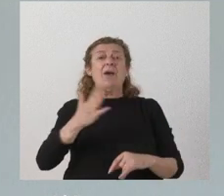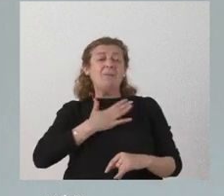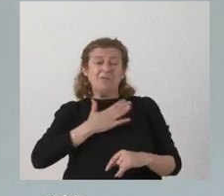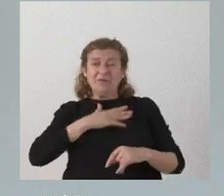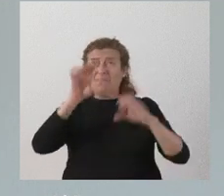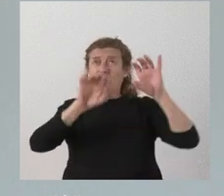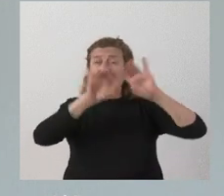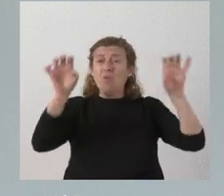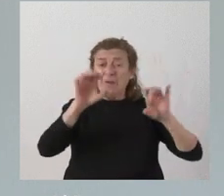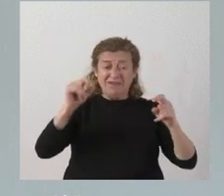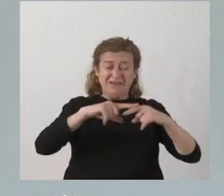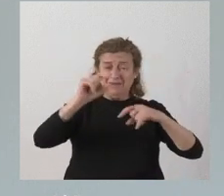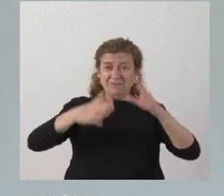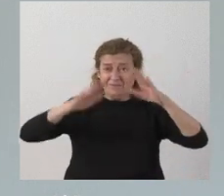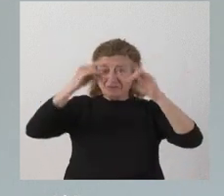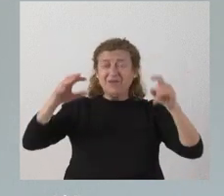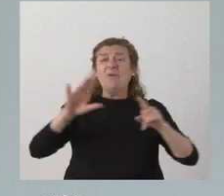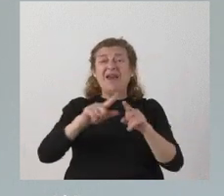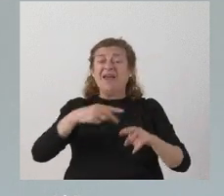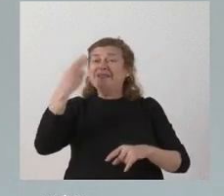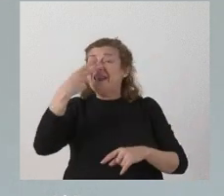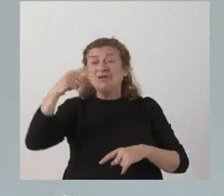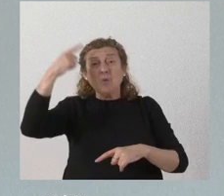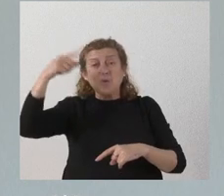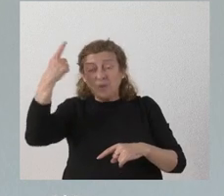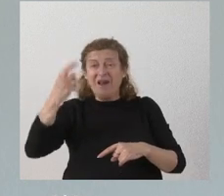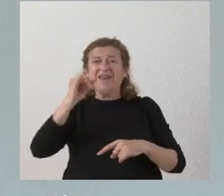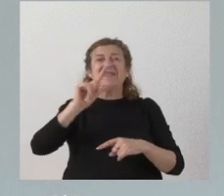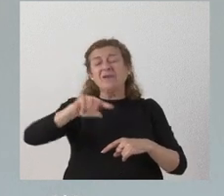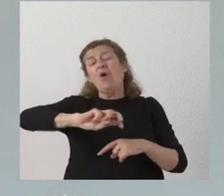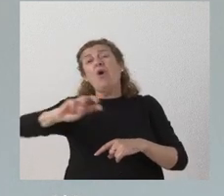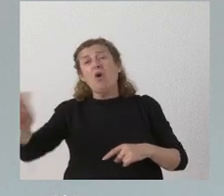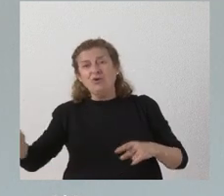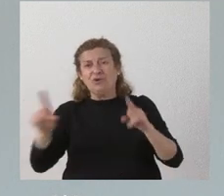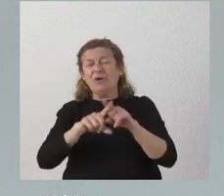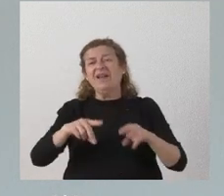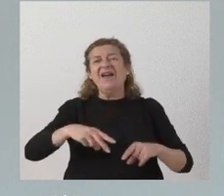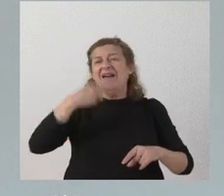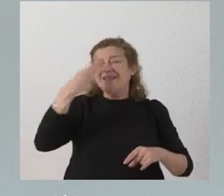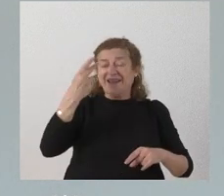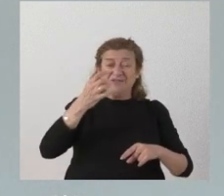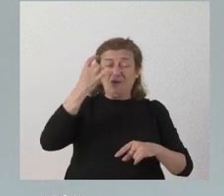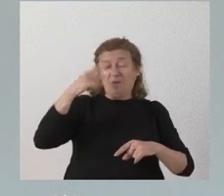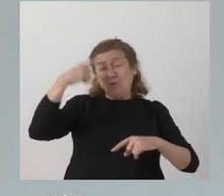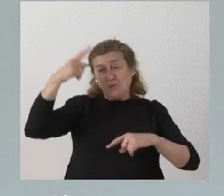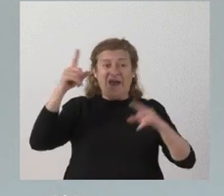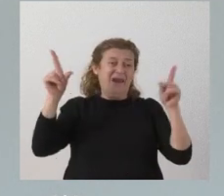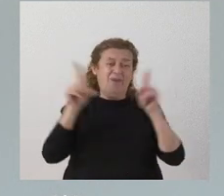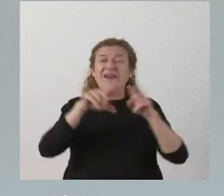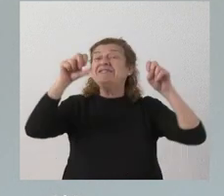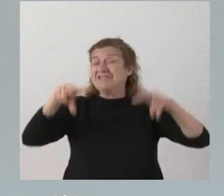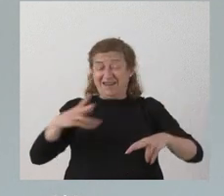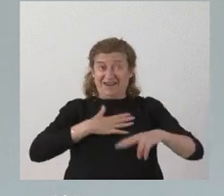que son calificados como bienes de interés cultural en términos de otros bienes calificados como interés cultural no siendo bienes inmuebles o también en bienes